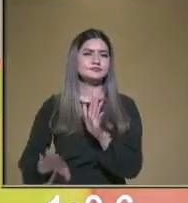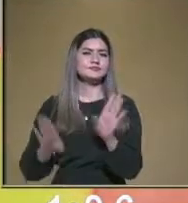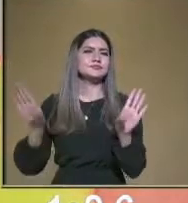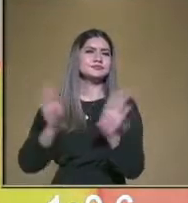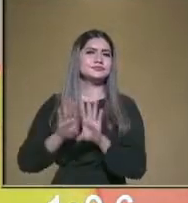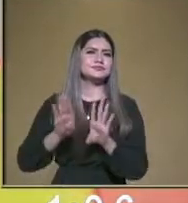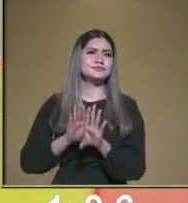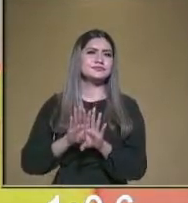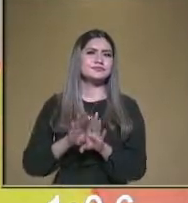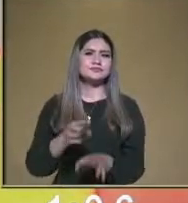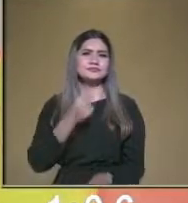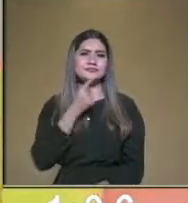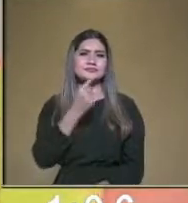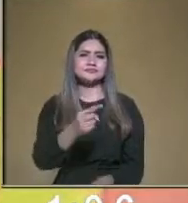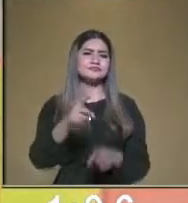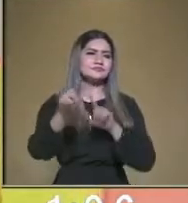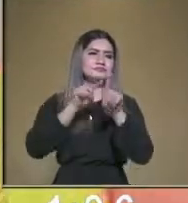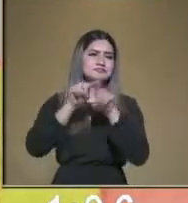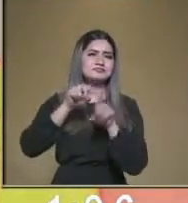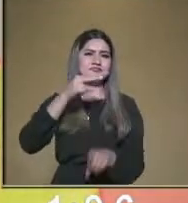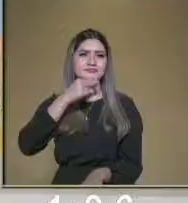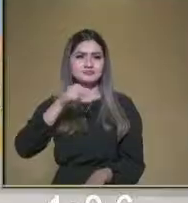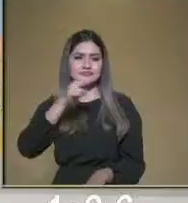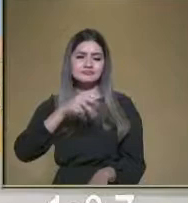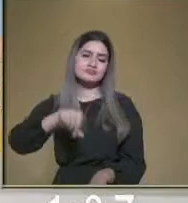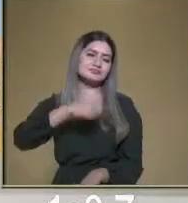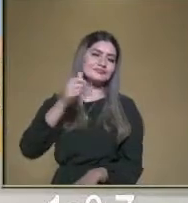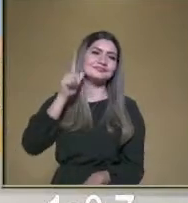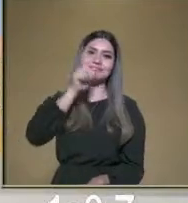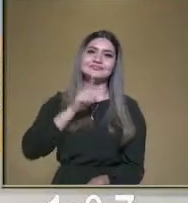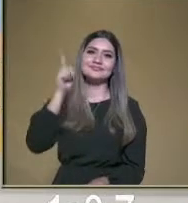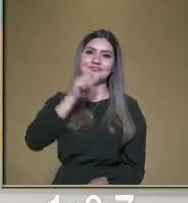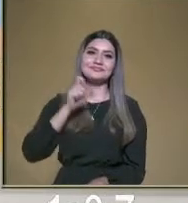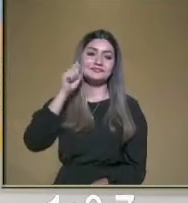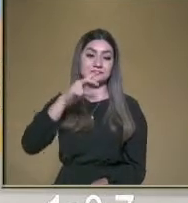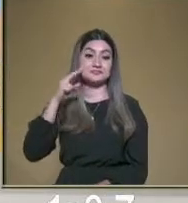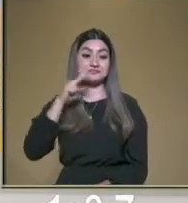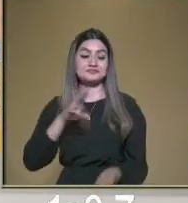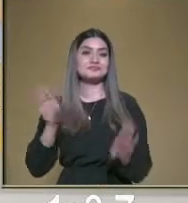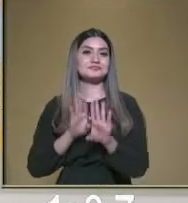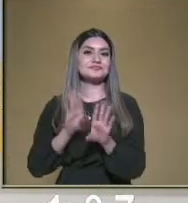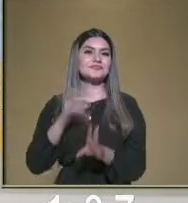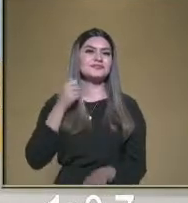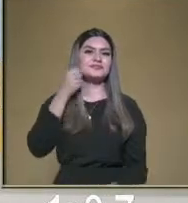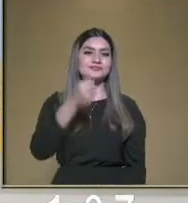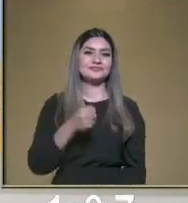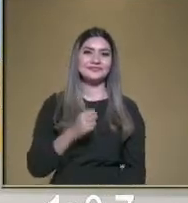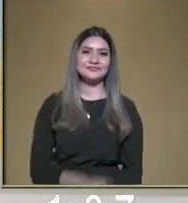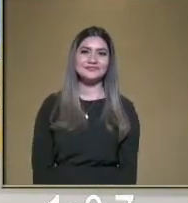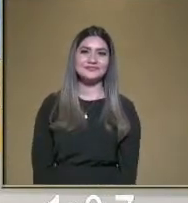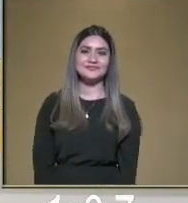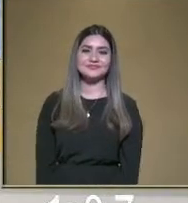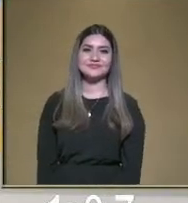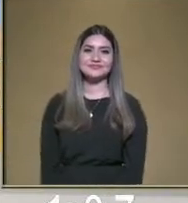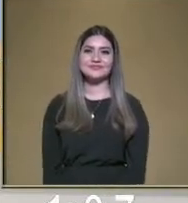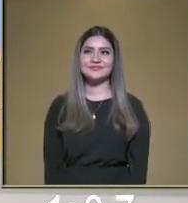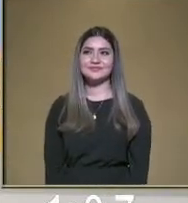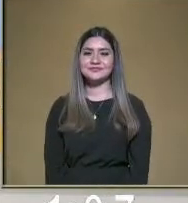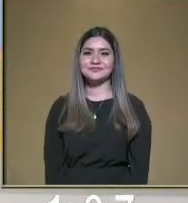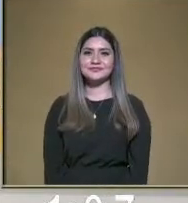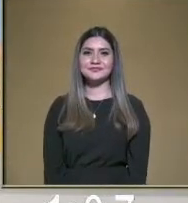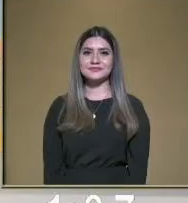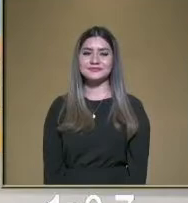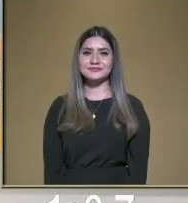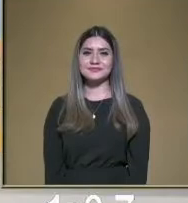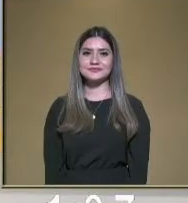hermano en agua o en alguna otra lengua? Así es, palabras que se van a ir conociendo y compartiendo entre los compañeros,